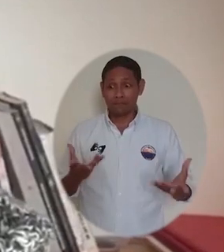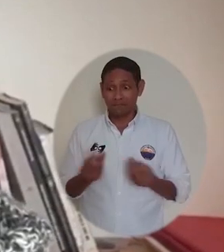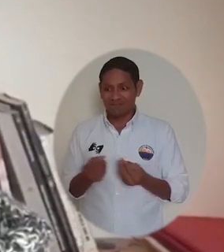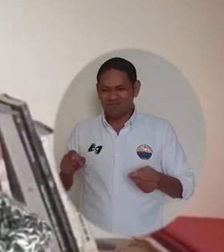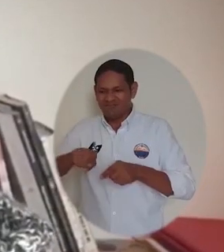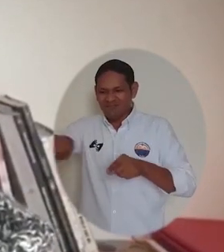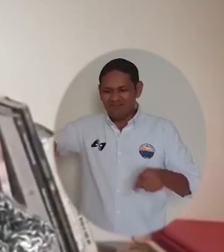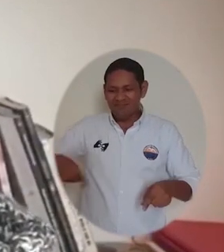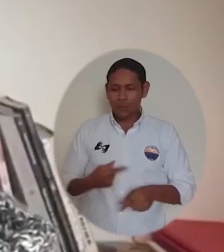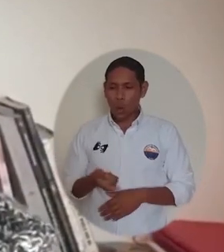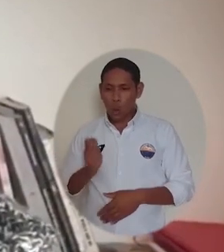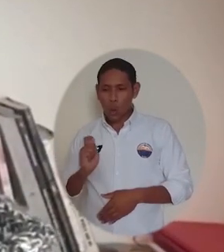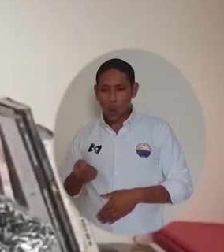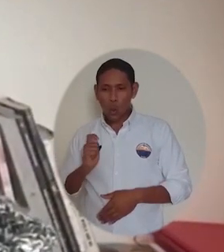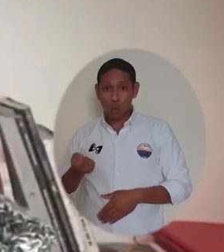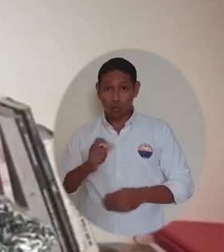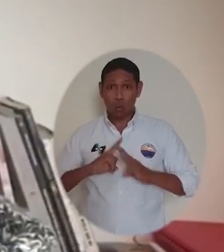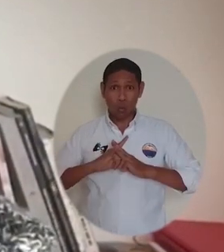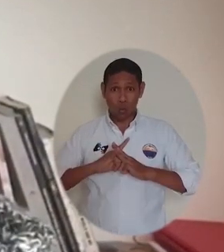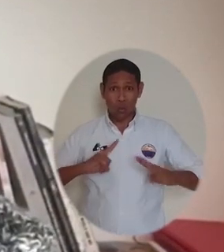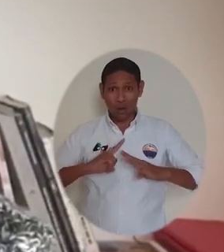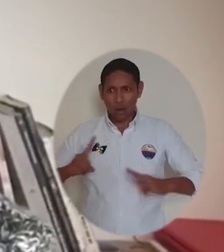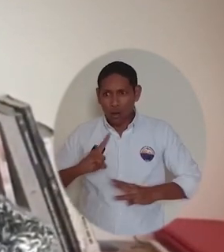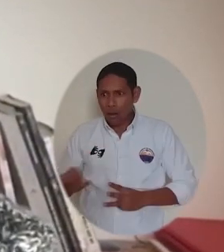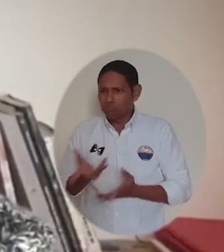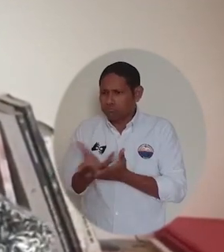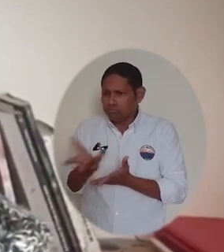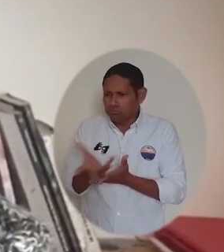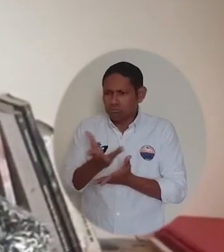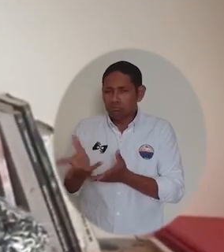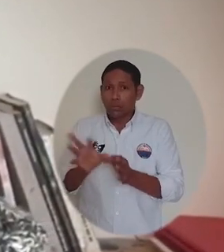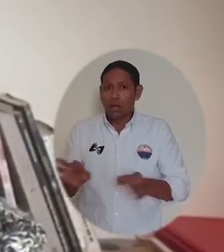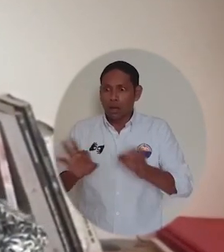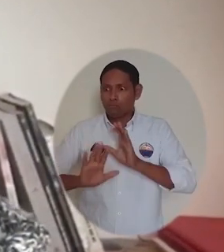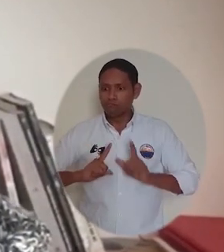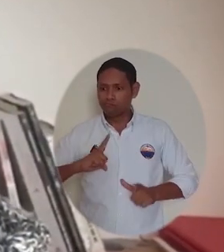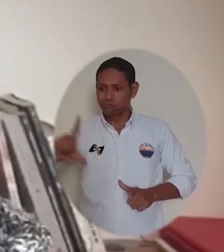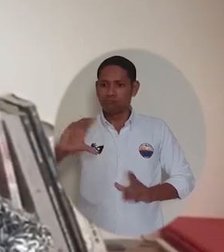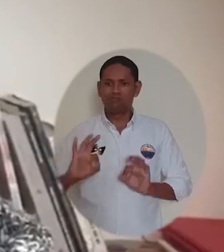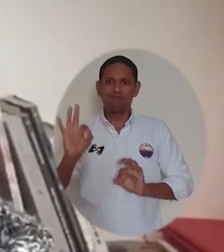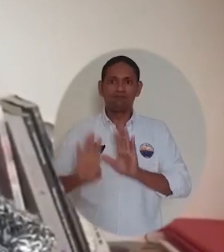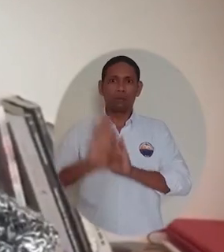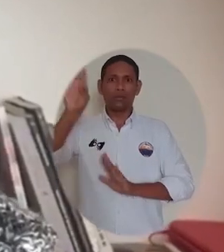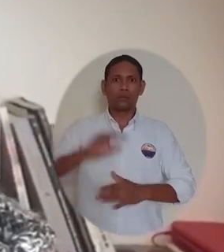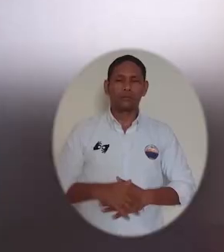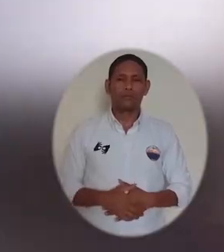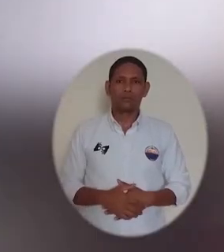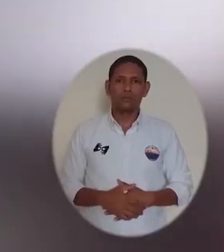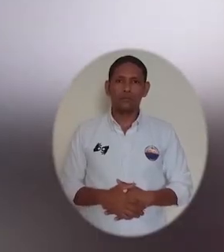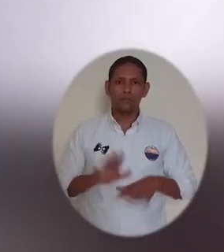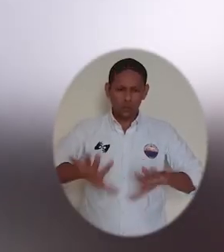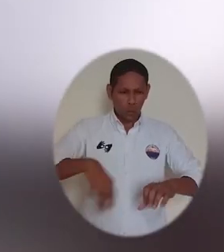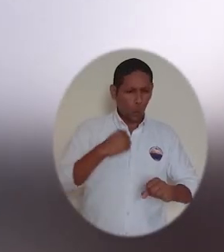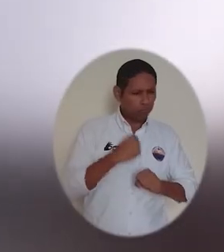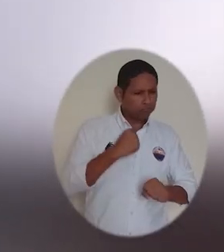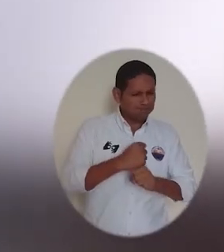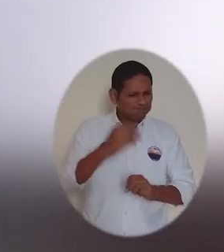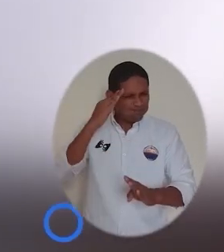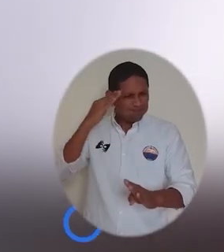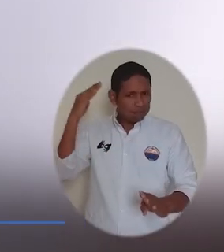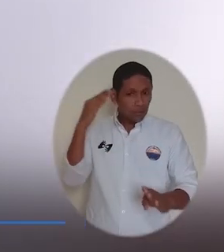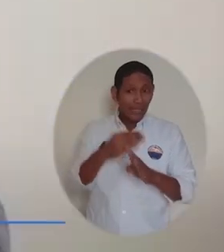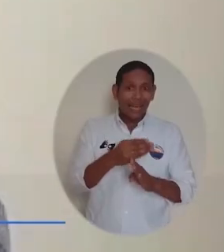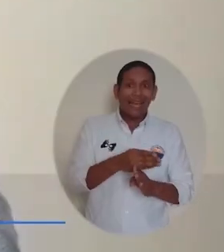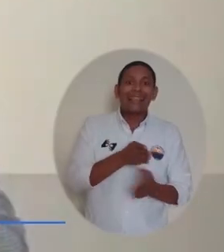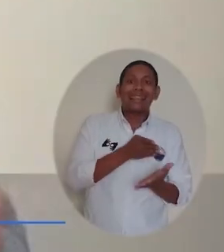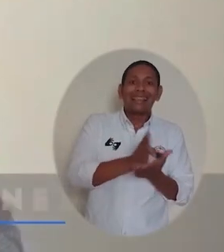consultorio jurídico y el centro de conciliación de dicho consultorio de la Universidad de Magdalena está a la vanguardia. La labor